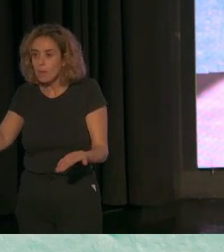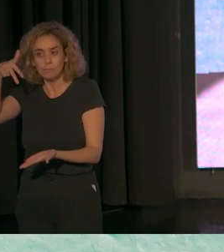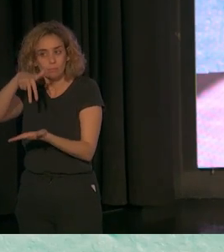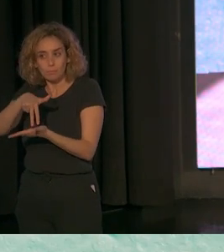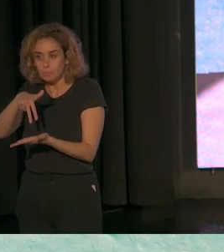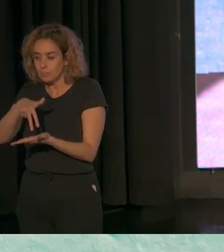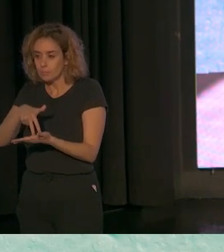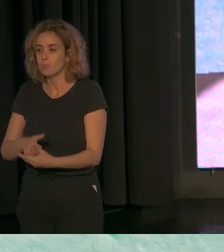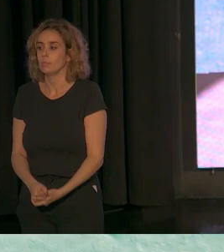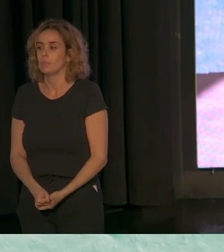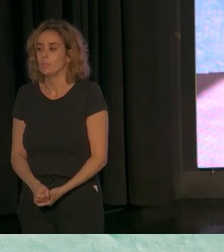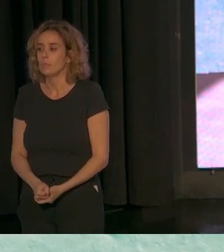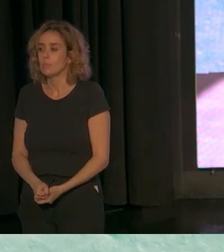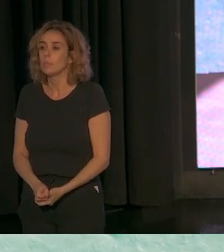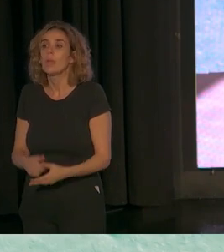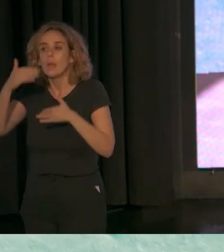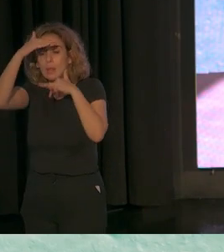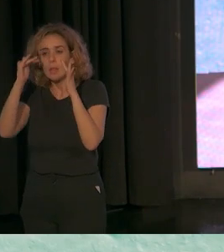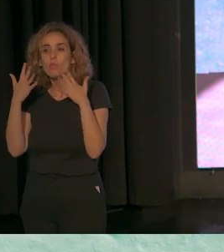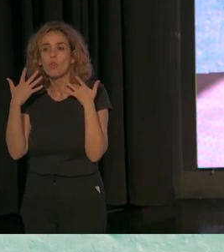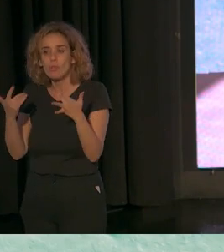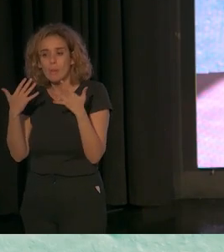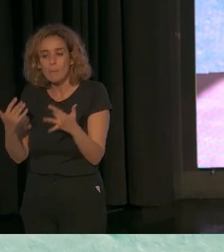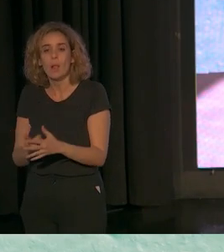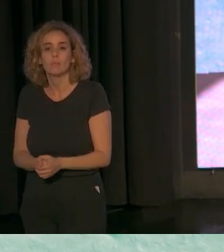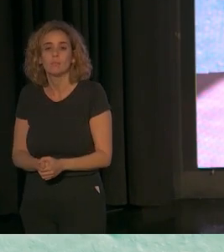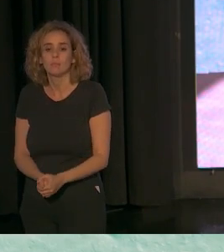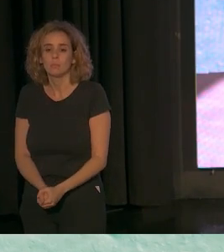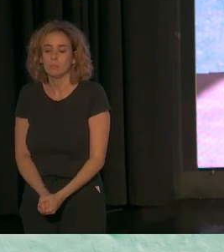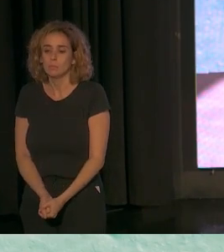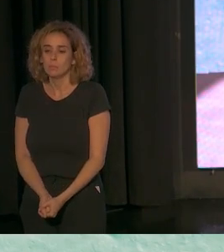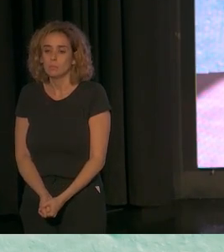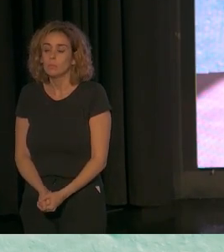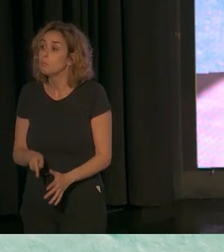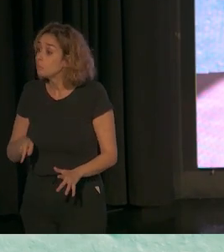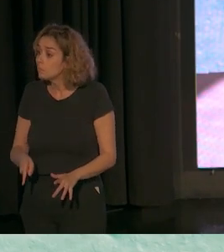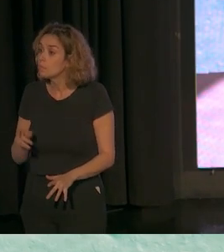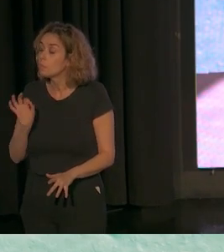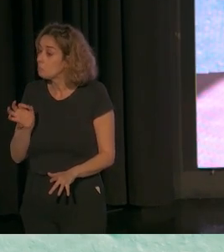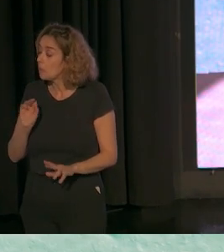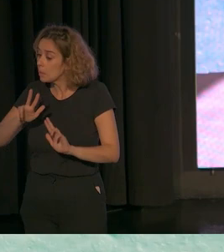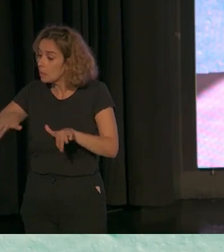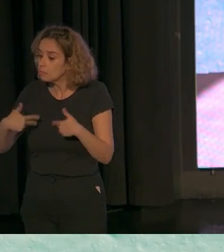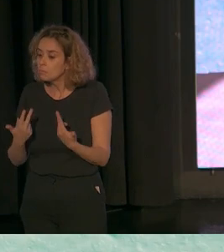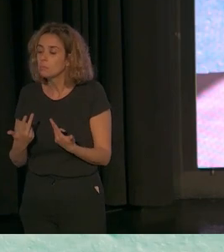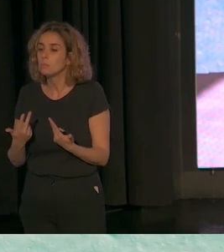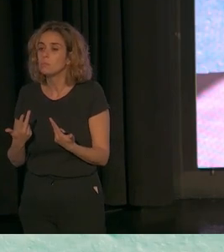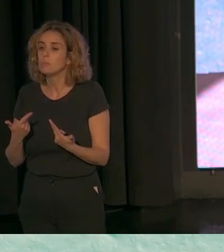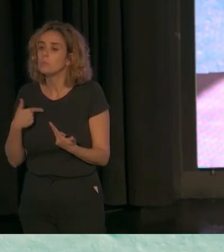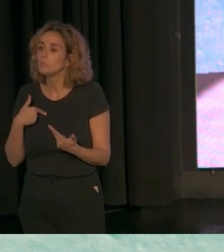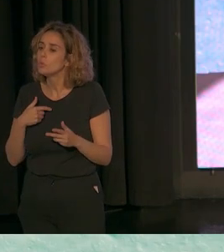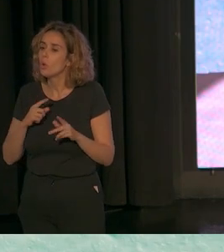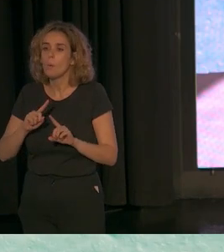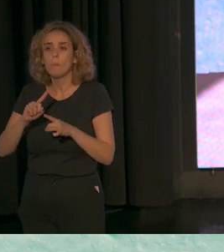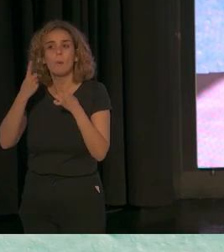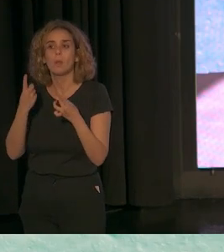magnífico congreso de atención temprana. Y, la verdad, si me permitís, yo quería en primer